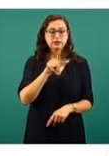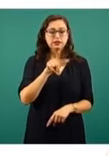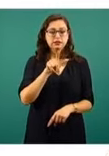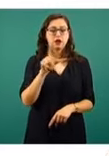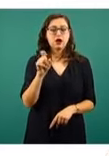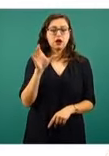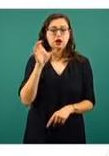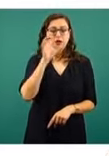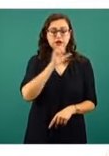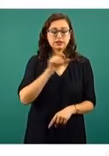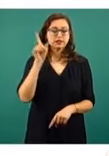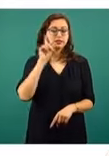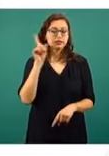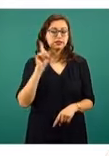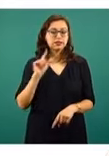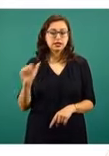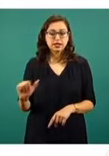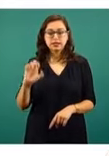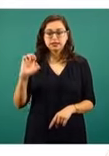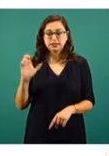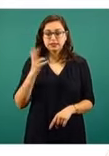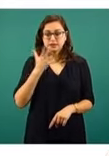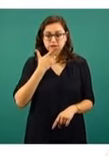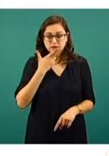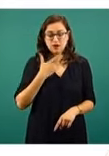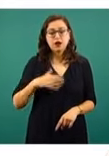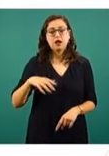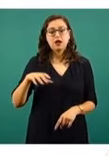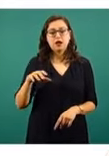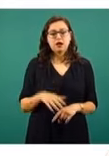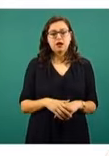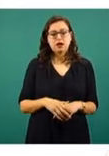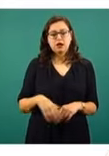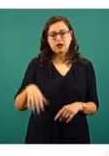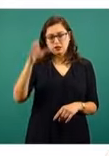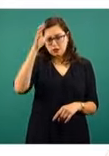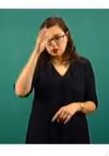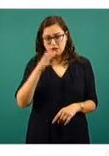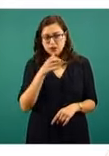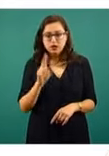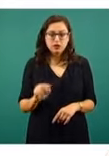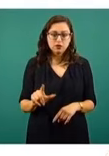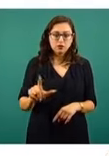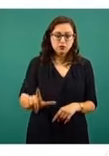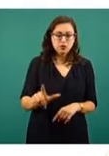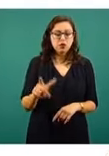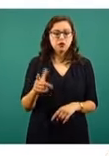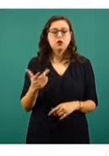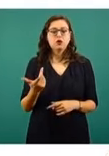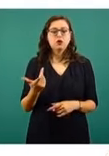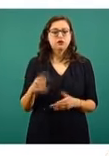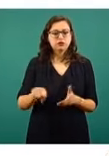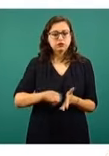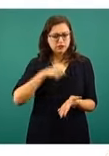Aguascalientes, Zacatecas, Chihuahua, Coahuila, Nuevo León, Tamaulipas,